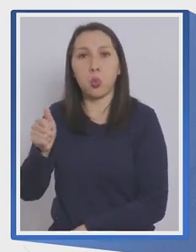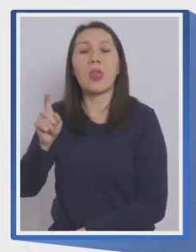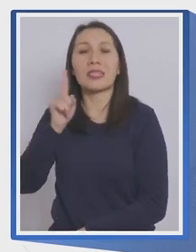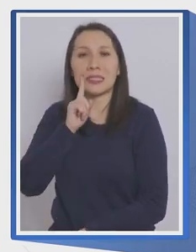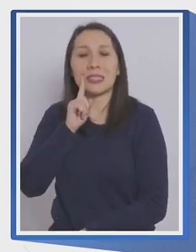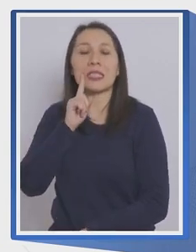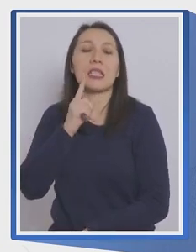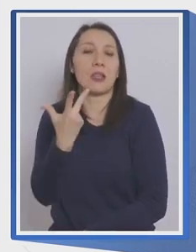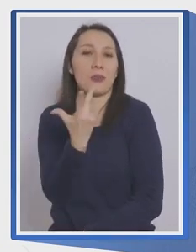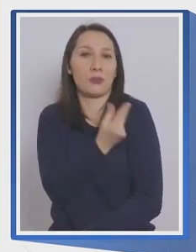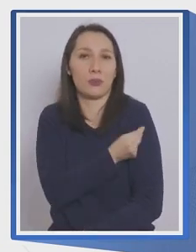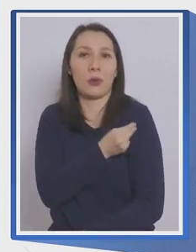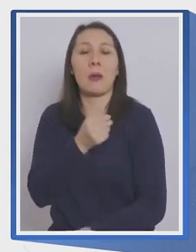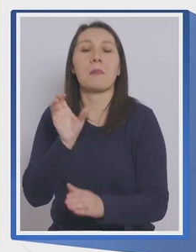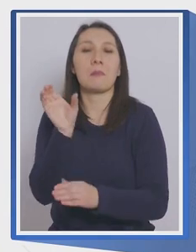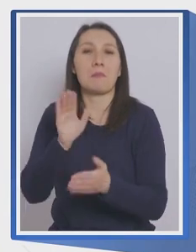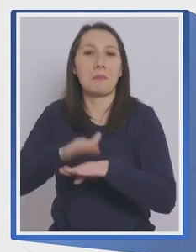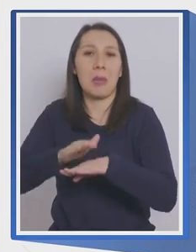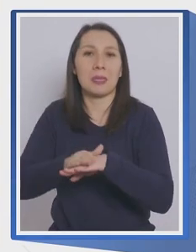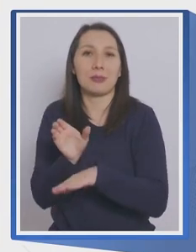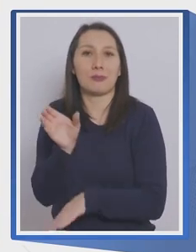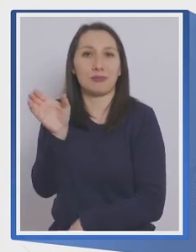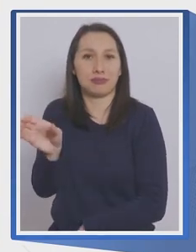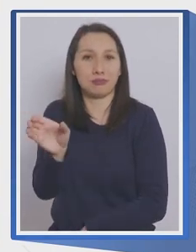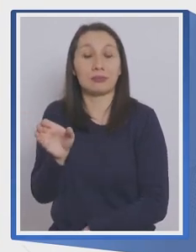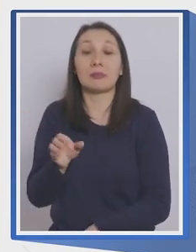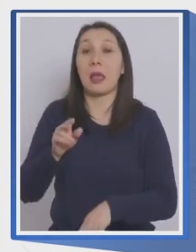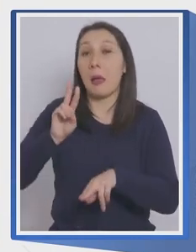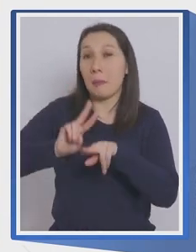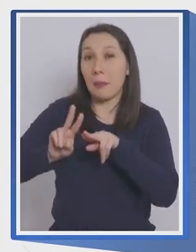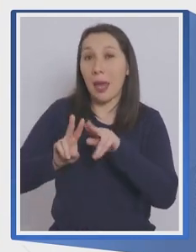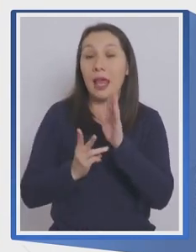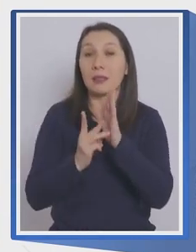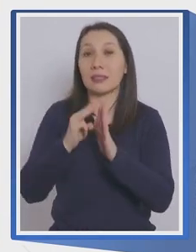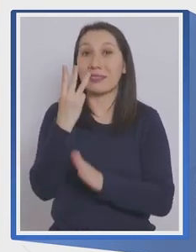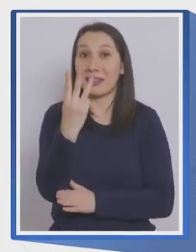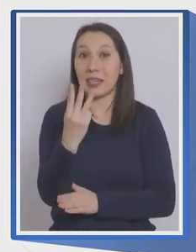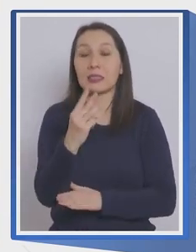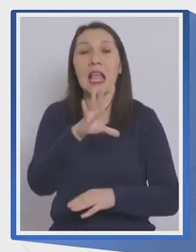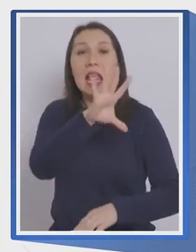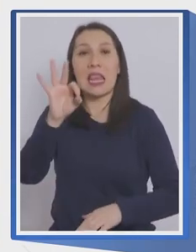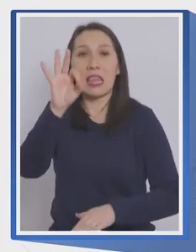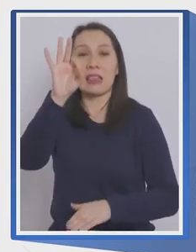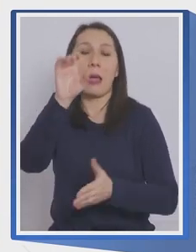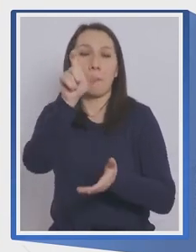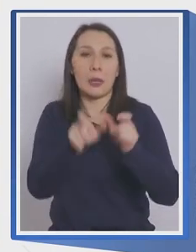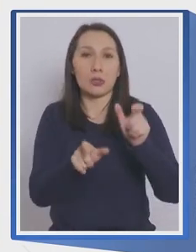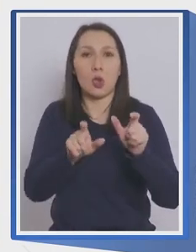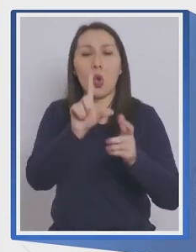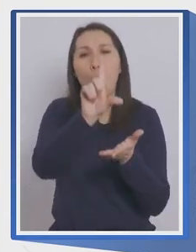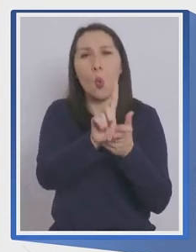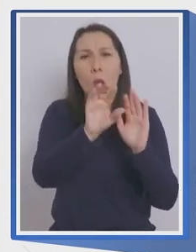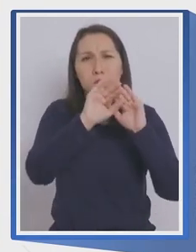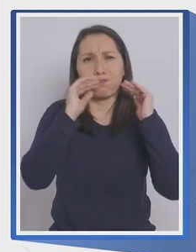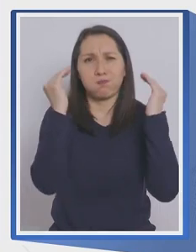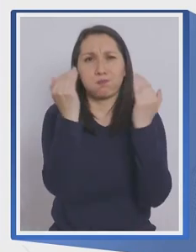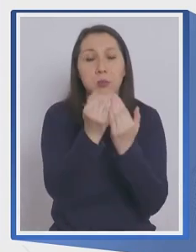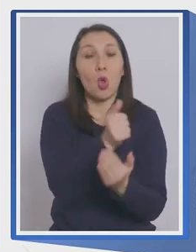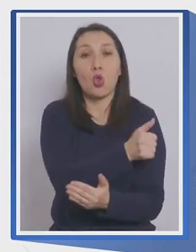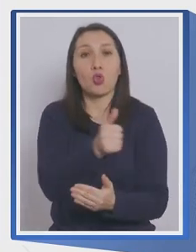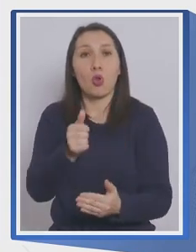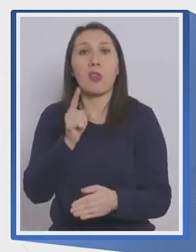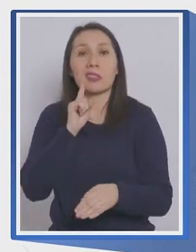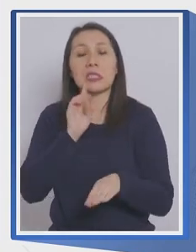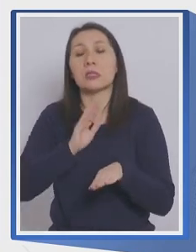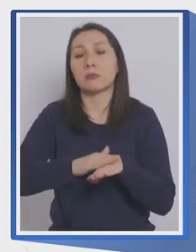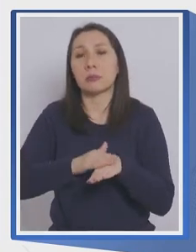tienen el pase de movilidad. En preparación, se permitirá un máximo de 500 personas en espacios cerrados en caso de que todos tengan su pase de